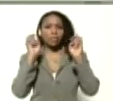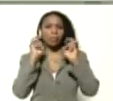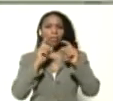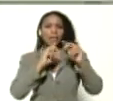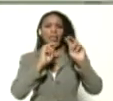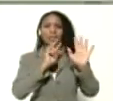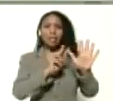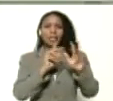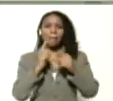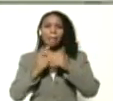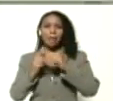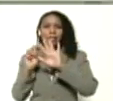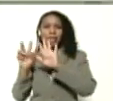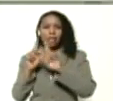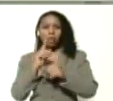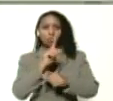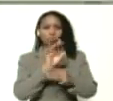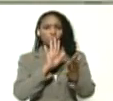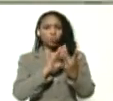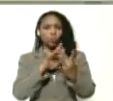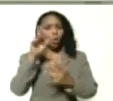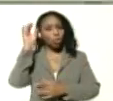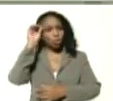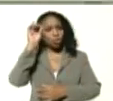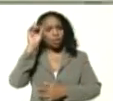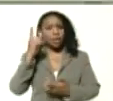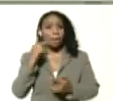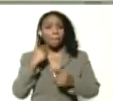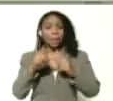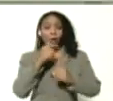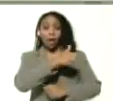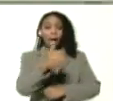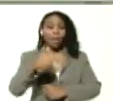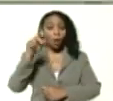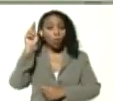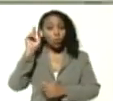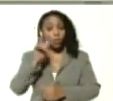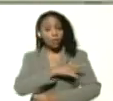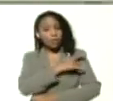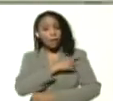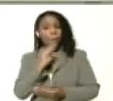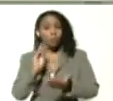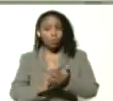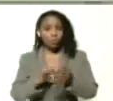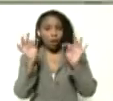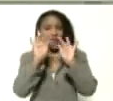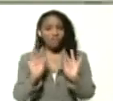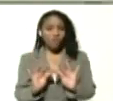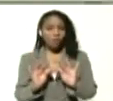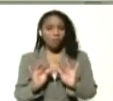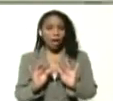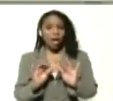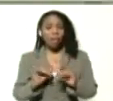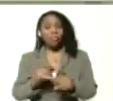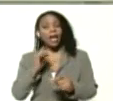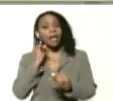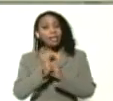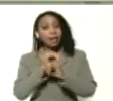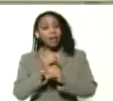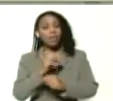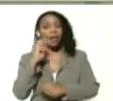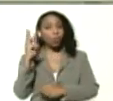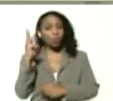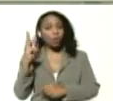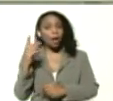más 7, con sus docentes, pero cada universidad, incorporó, una metodología, a través, de la web, y a través del 7 más